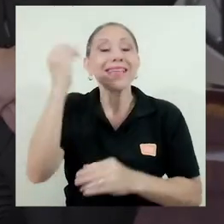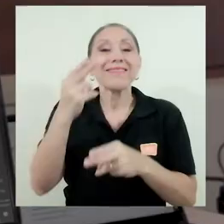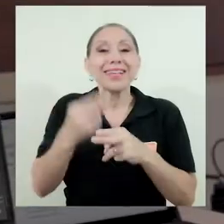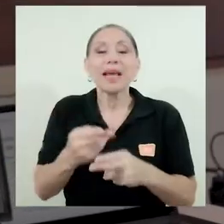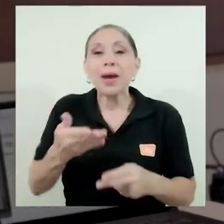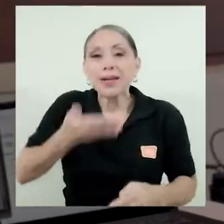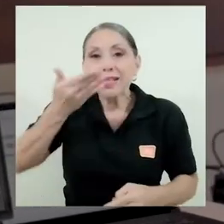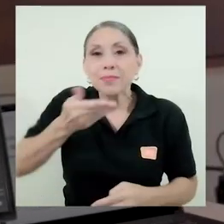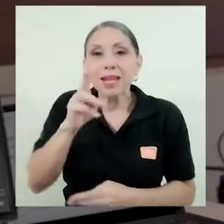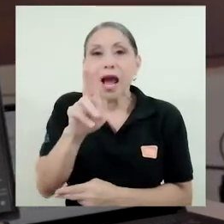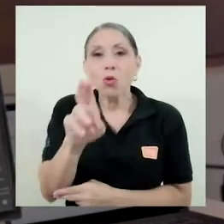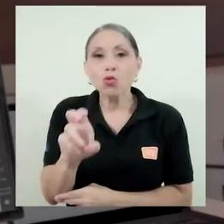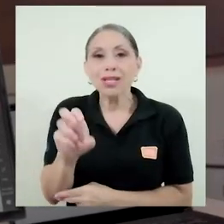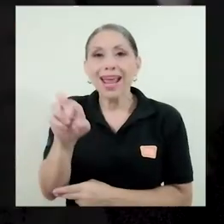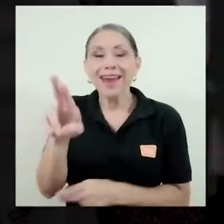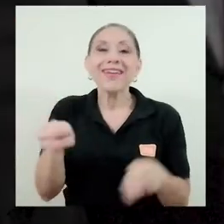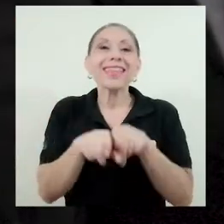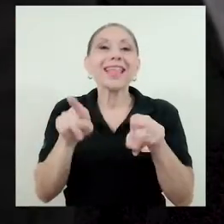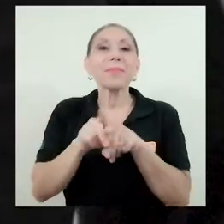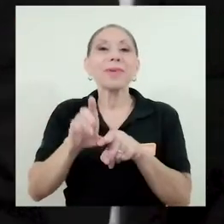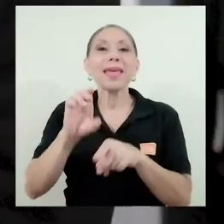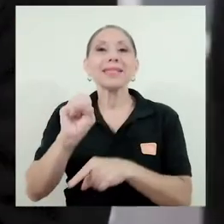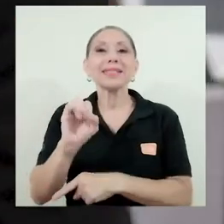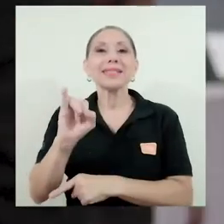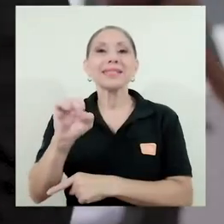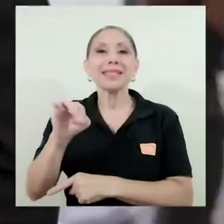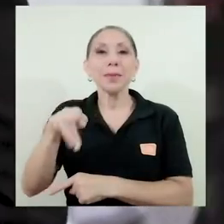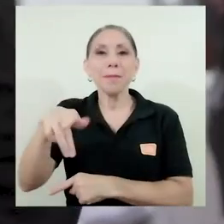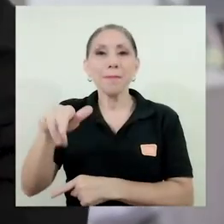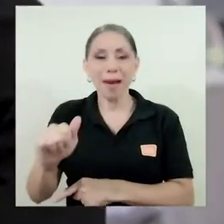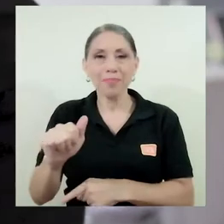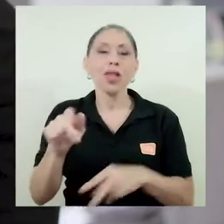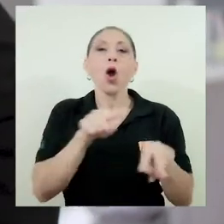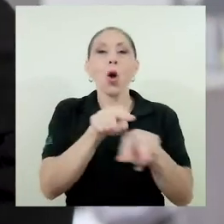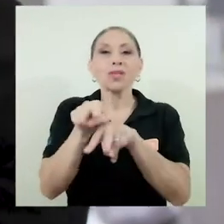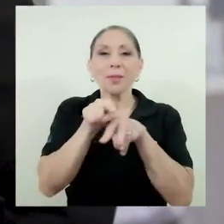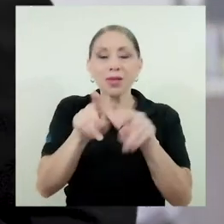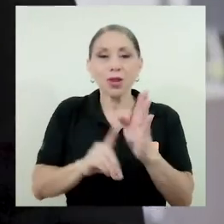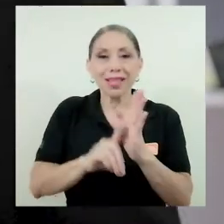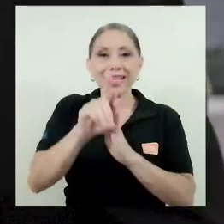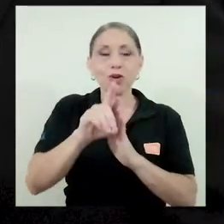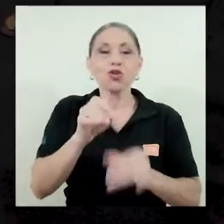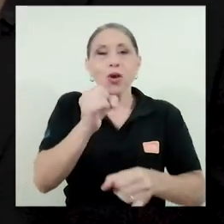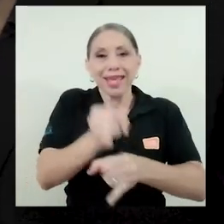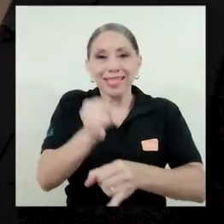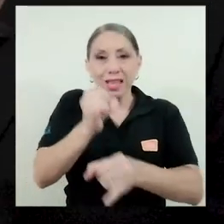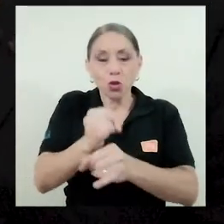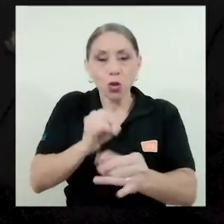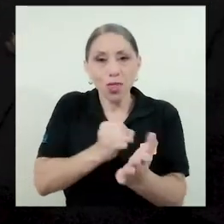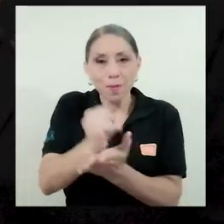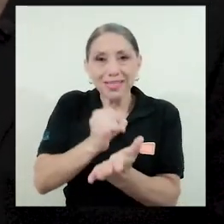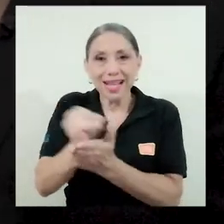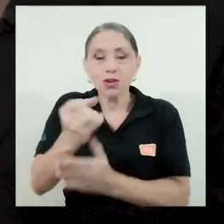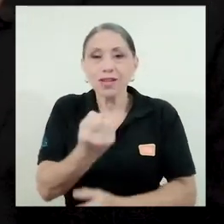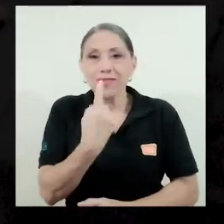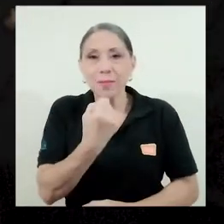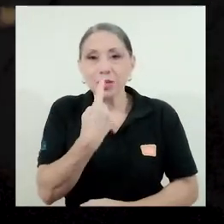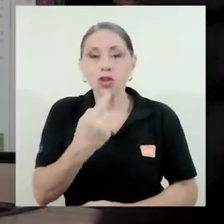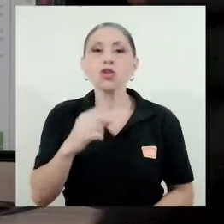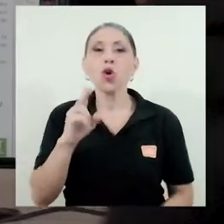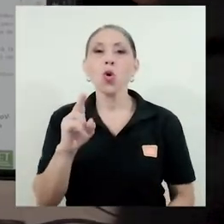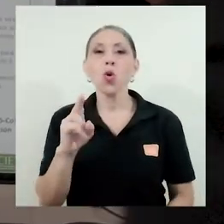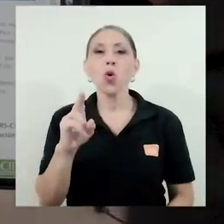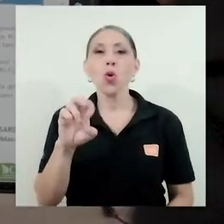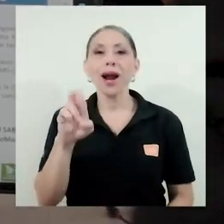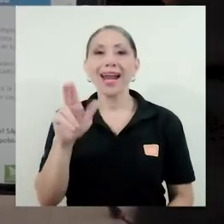UCR y las que han ideado el SIMPA, el Observatorio del Desarrollo, el Instituto de Investigaciones Farmacéuticos,